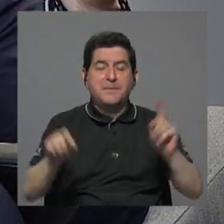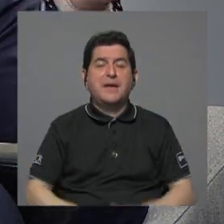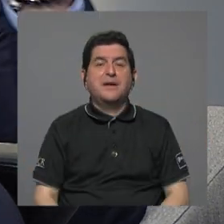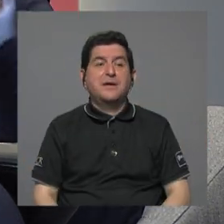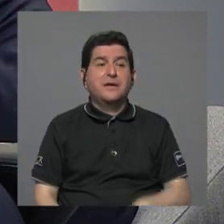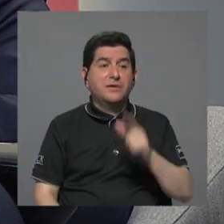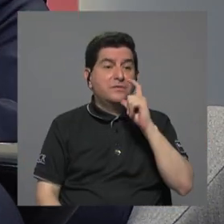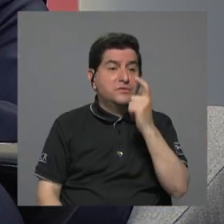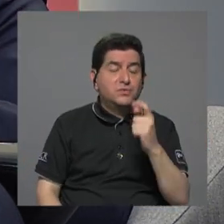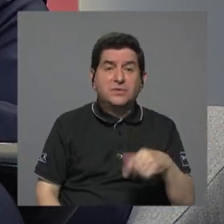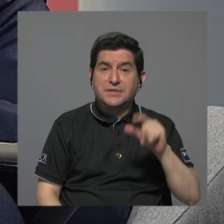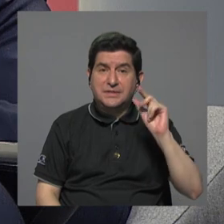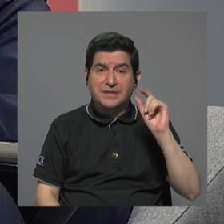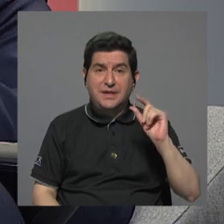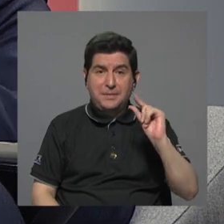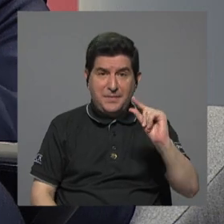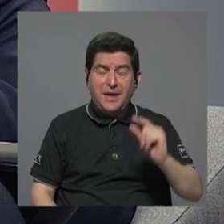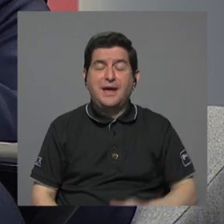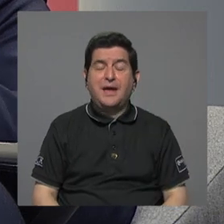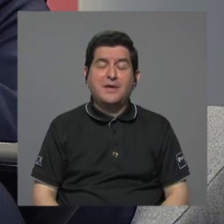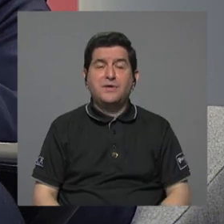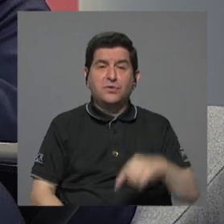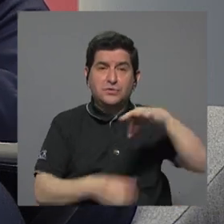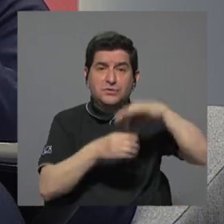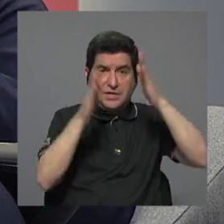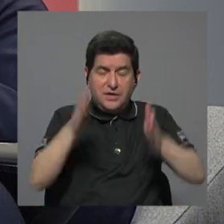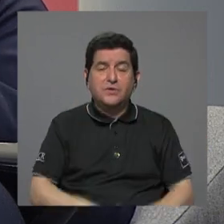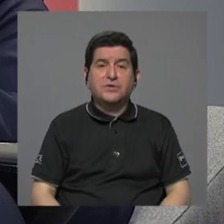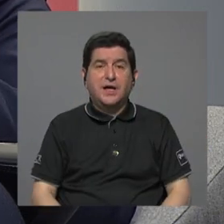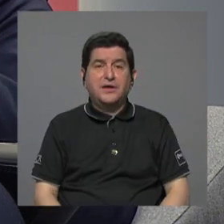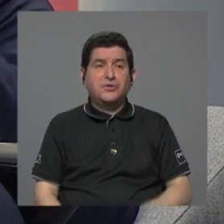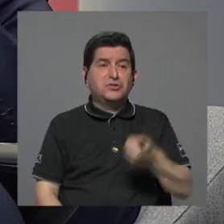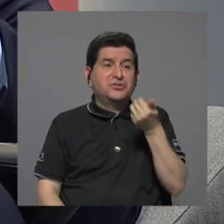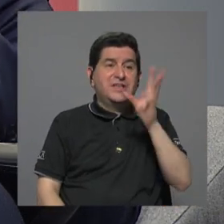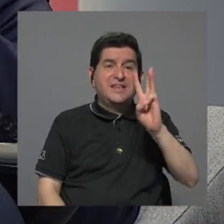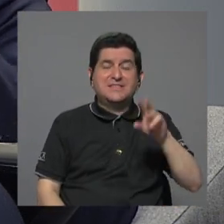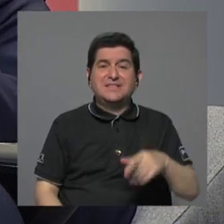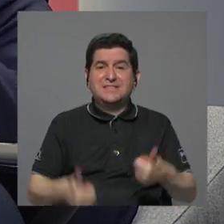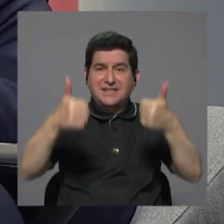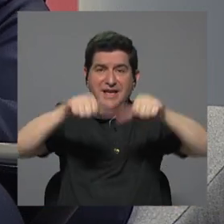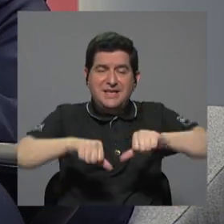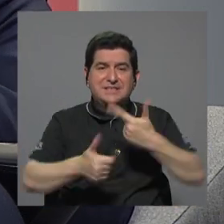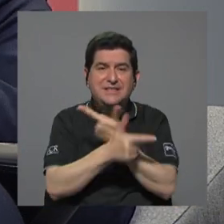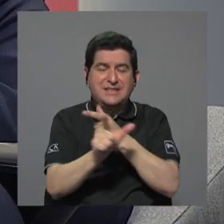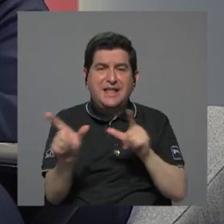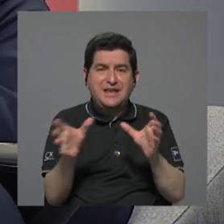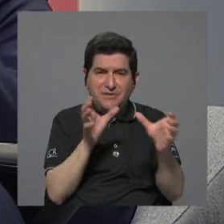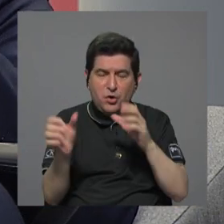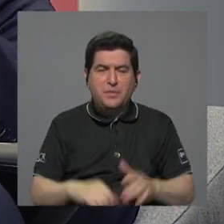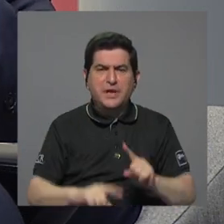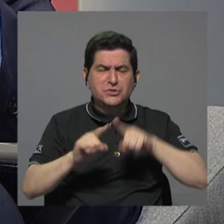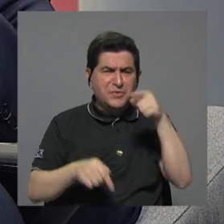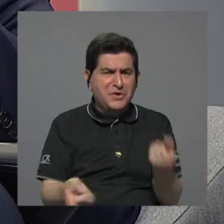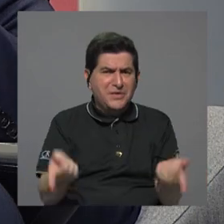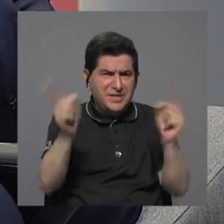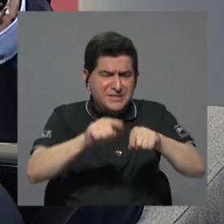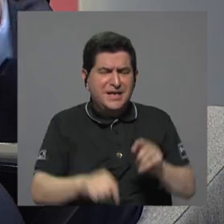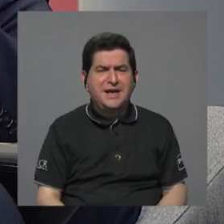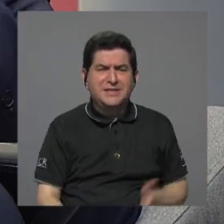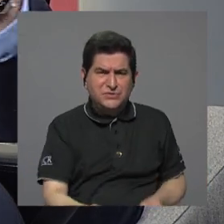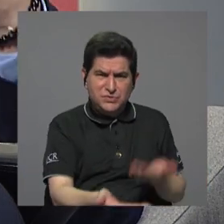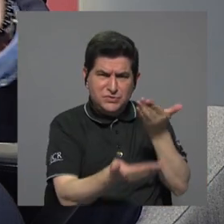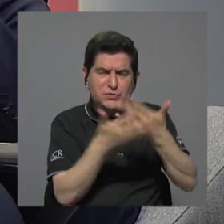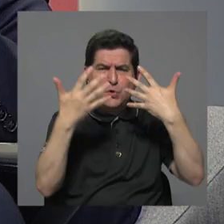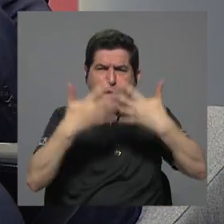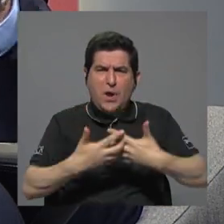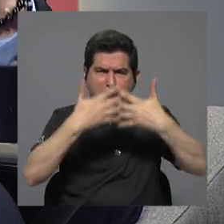agricultores con más de 16 tratados de libre comercio a nivel que hemos firmado. Y esto se parece, pero es diferente. la concesión de una gran empresa